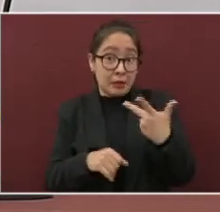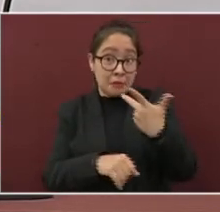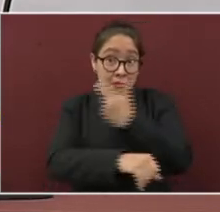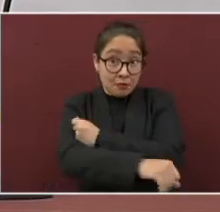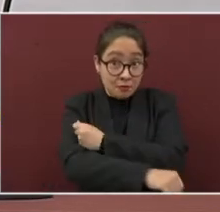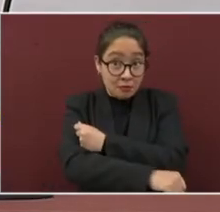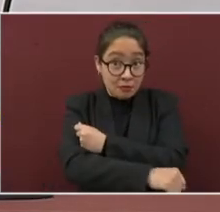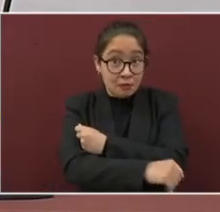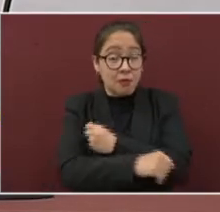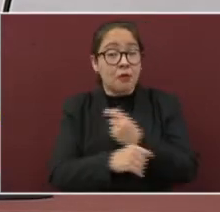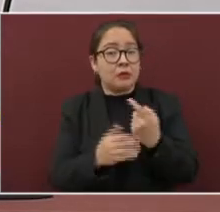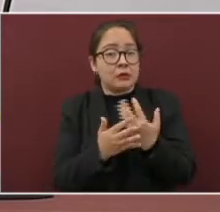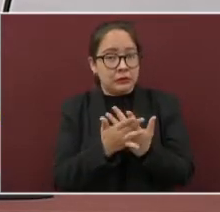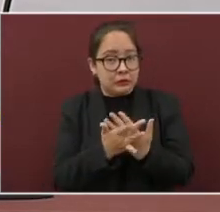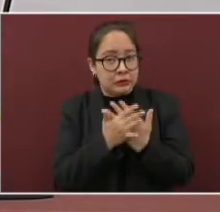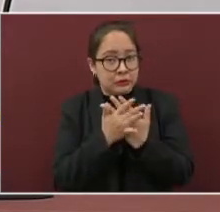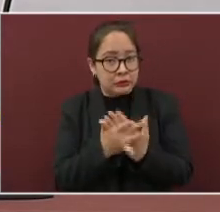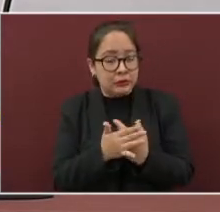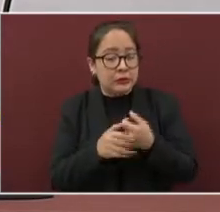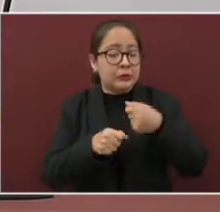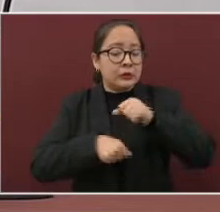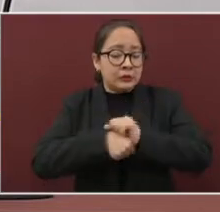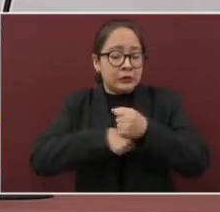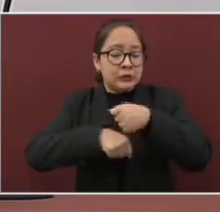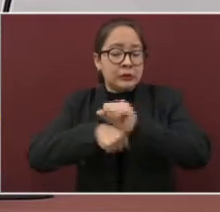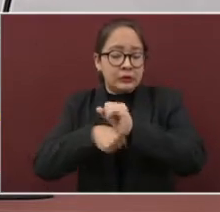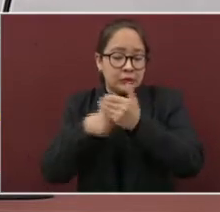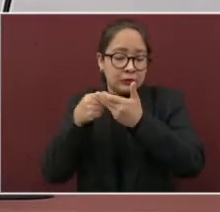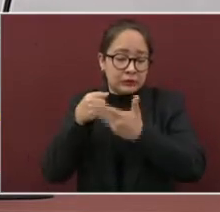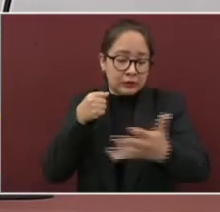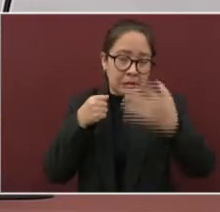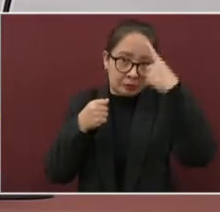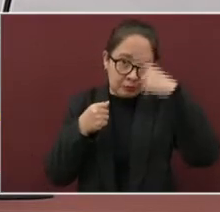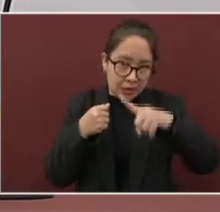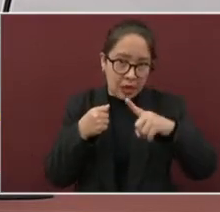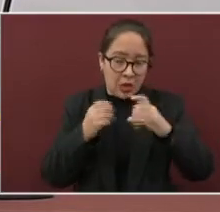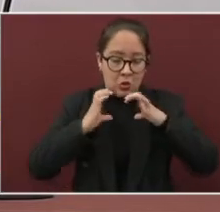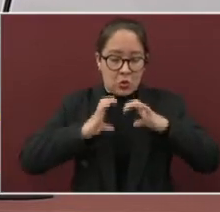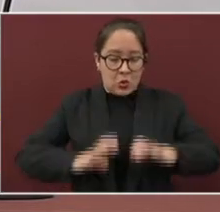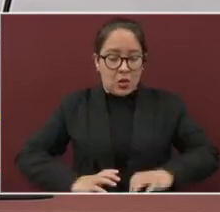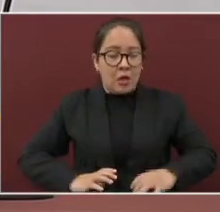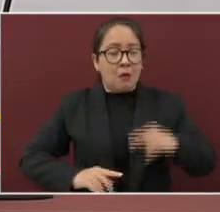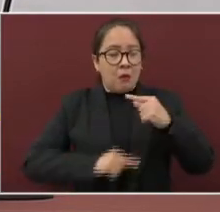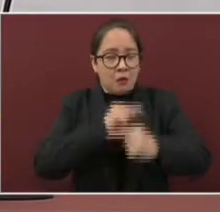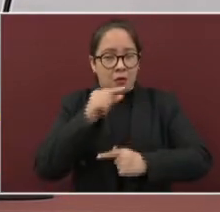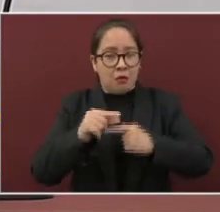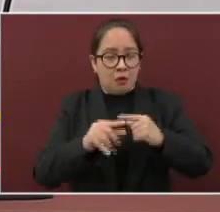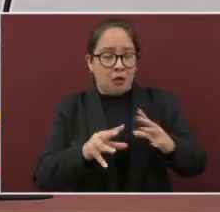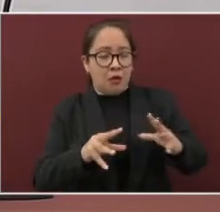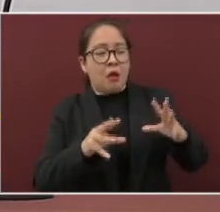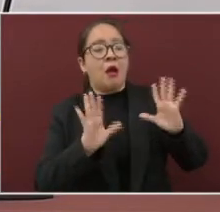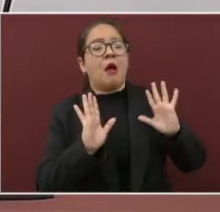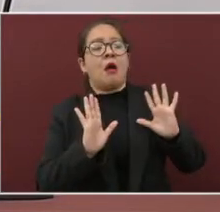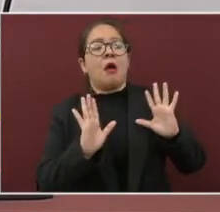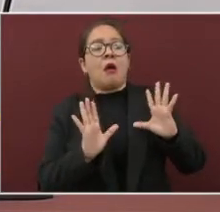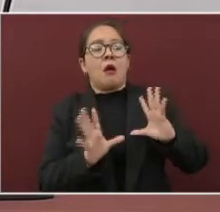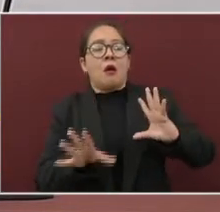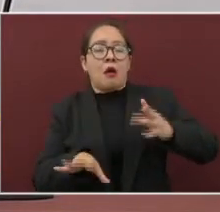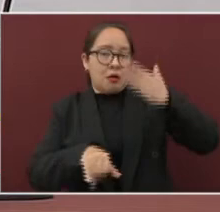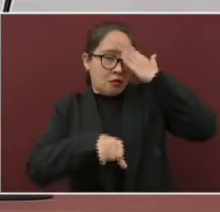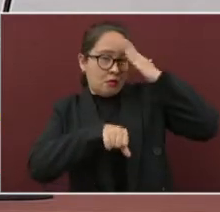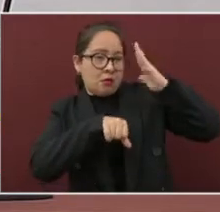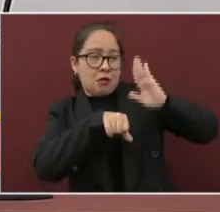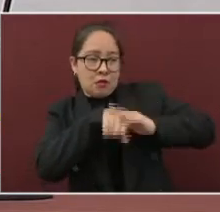deben esperar algunas semanas más para que su organismo reaccione por completo a la protección